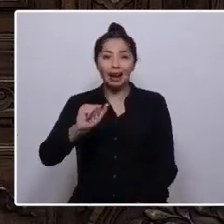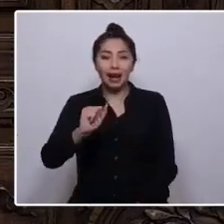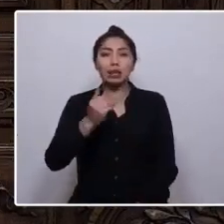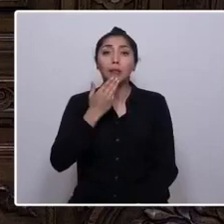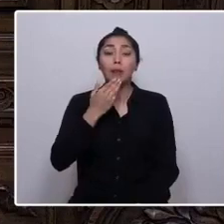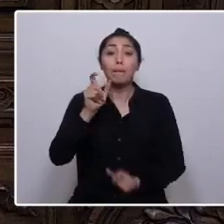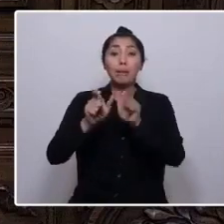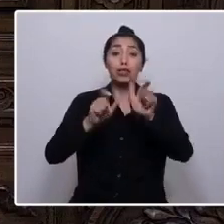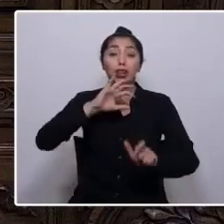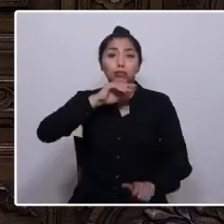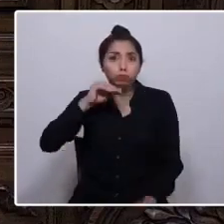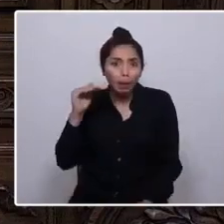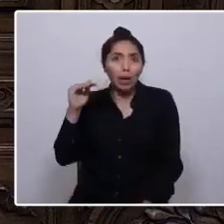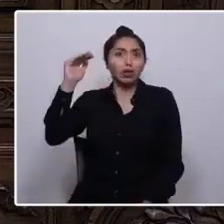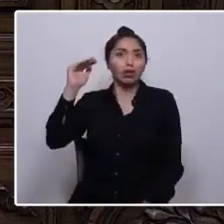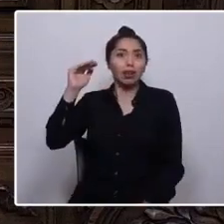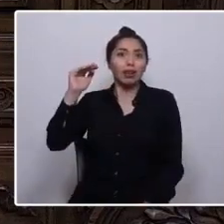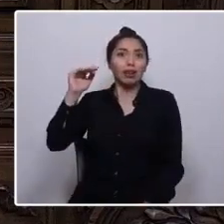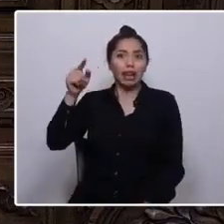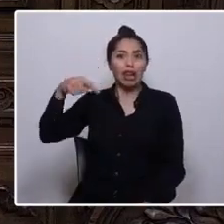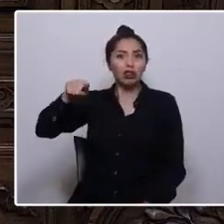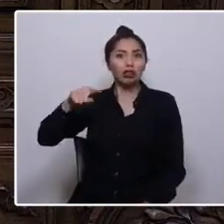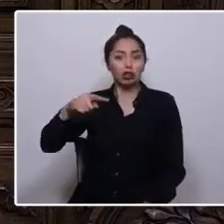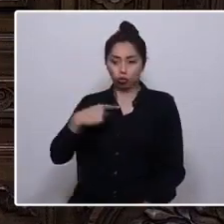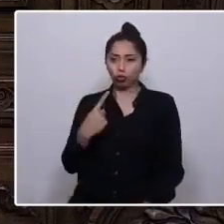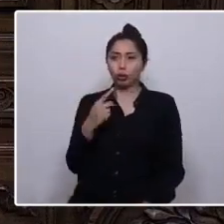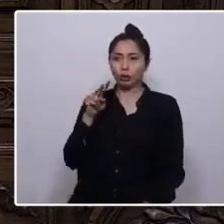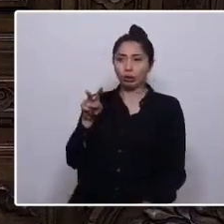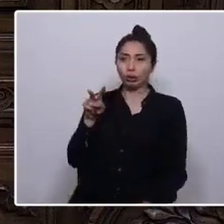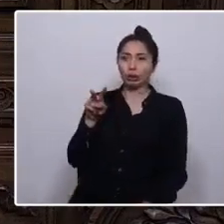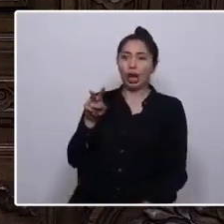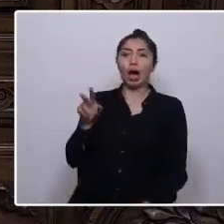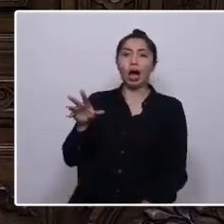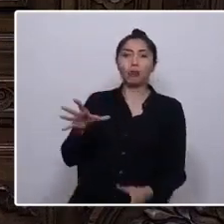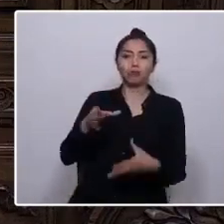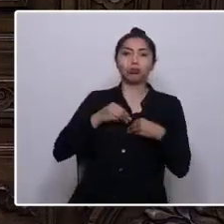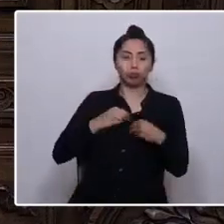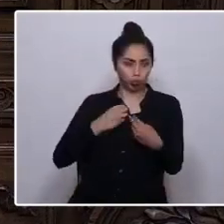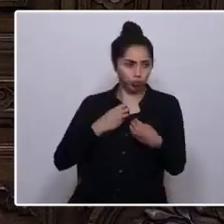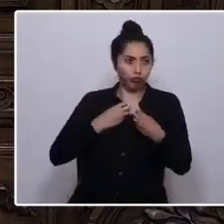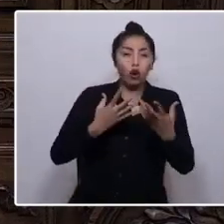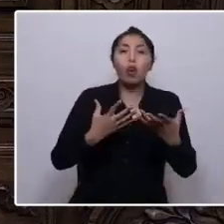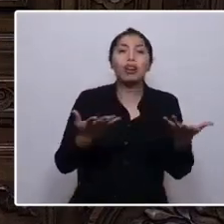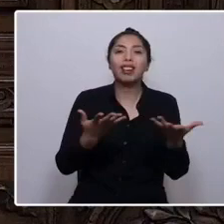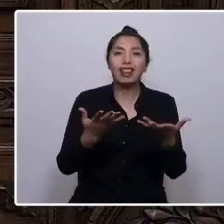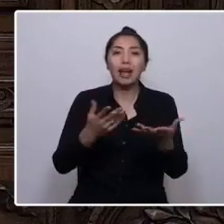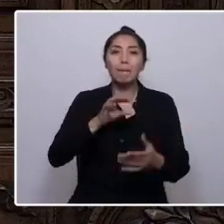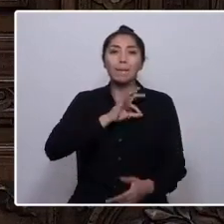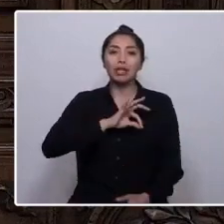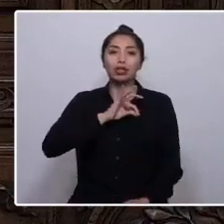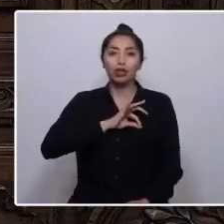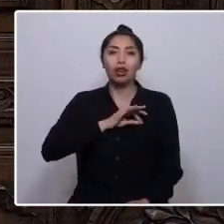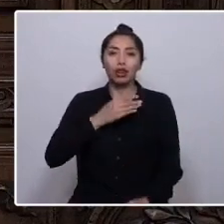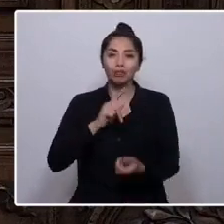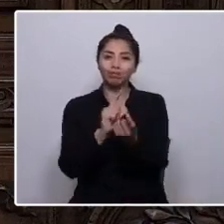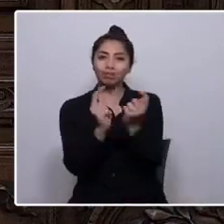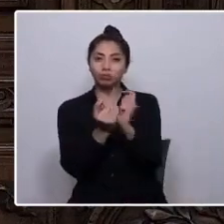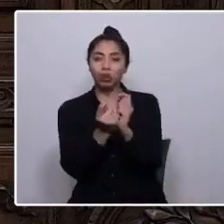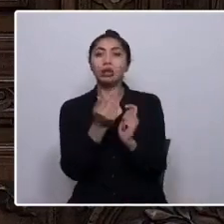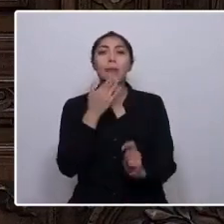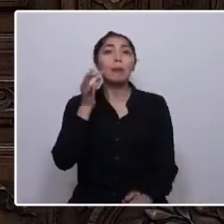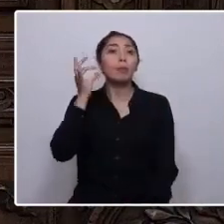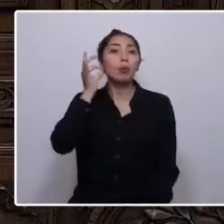nos hicieron alzar la voz por las pensiones de miseria y que estamos comprometidos a cambiar. Las mujeres y el protagonismo feminista